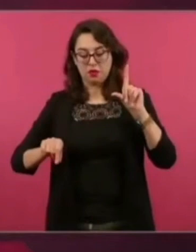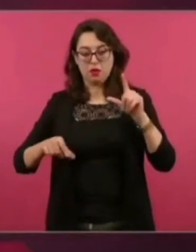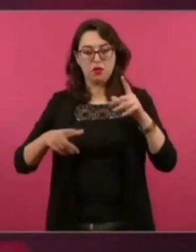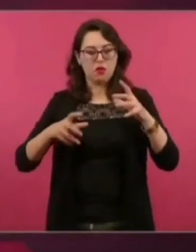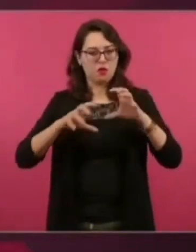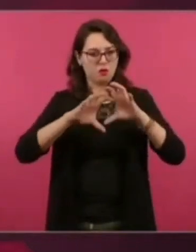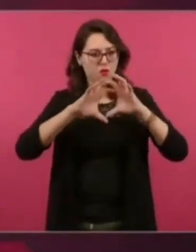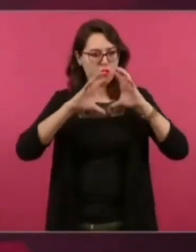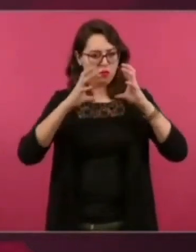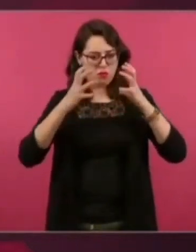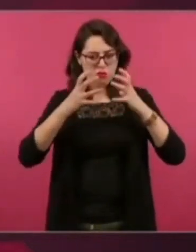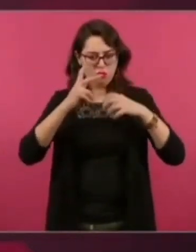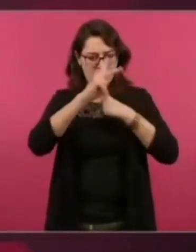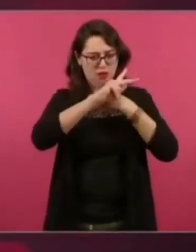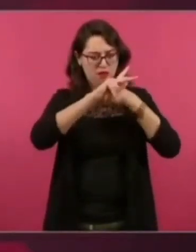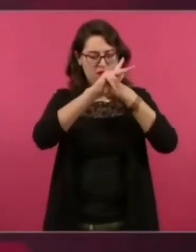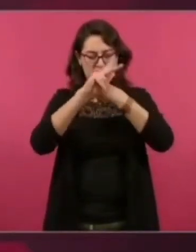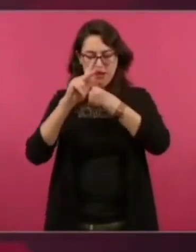Porque